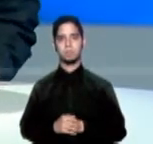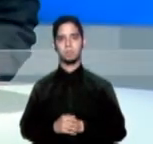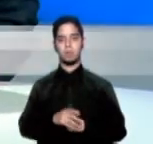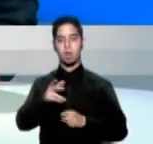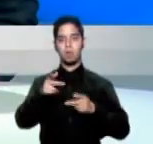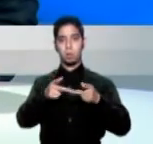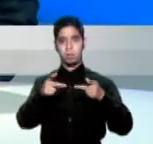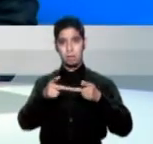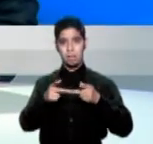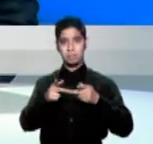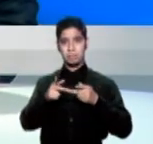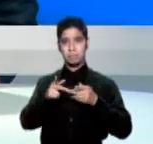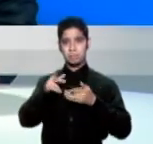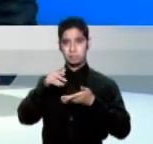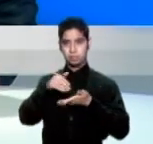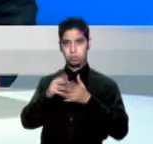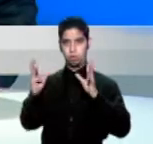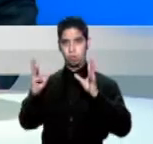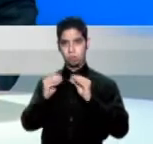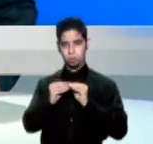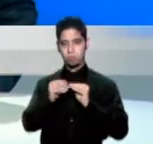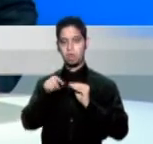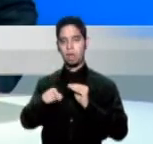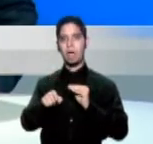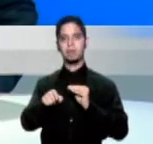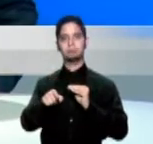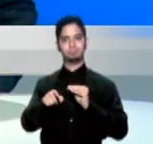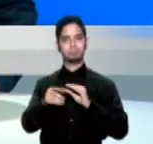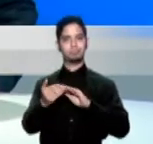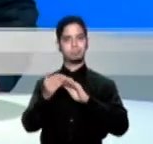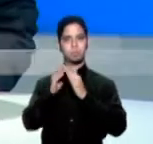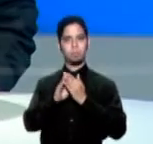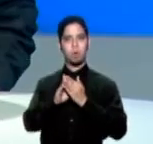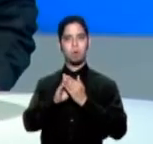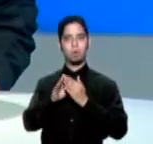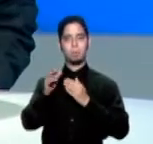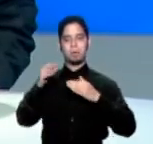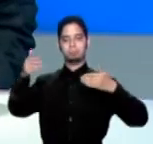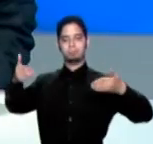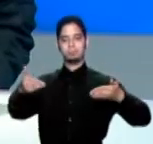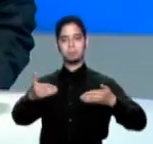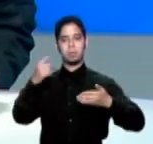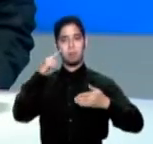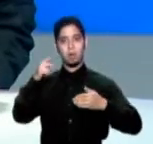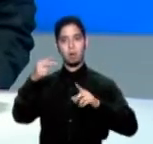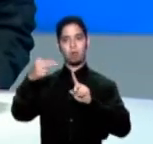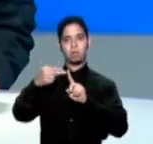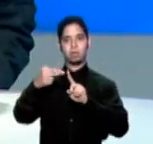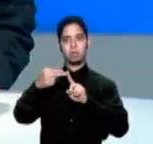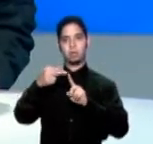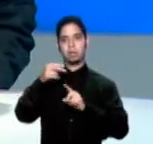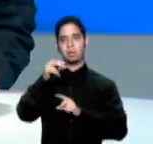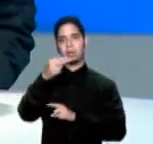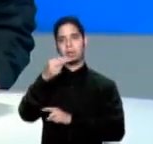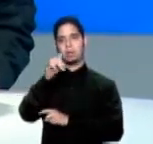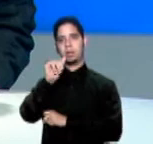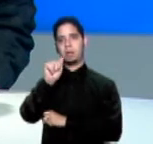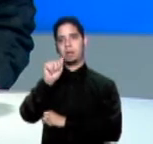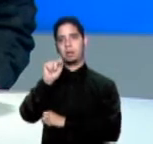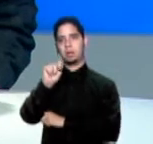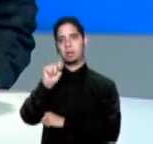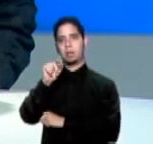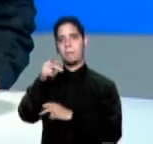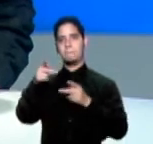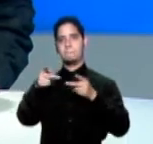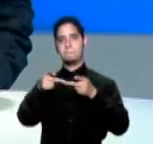convenciones se convirtieron hoy en el escenario para la inauguración del hotel hyatt place el gobernador de puerto rico alejandro garcía